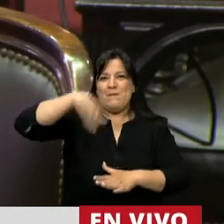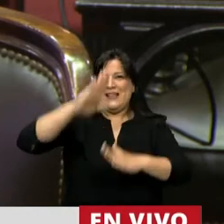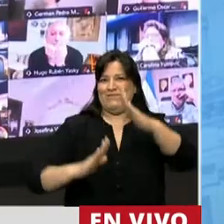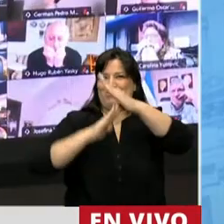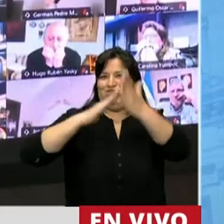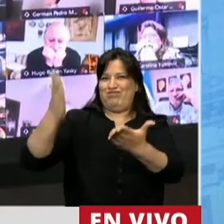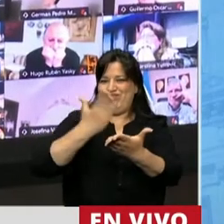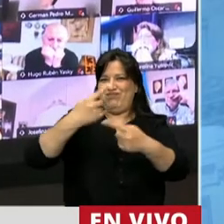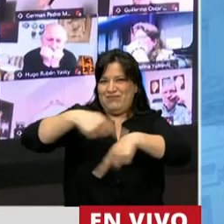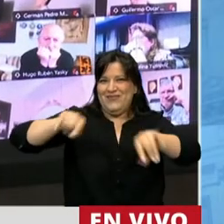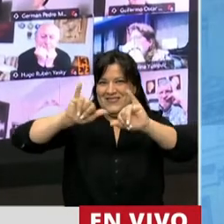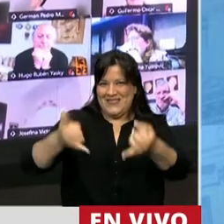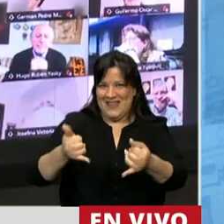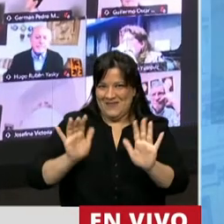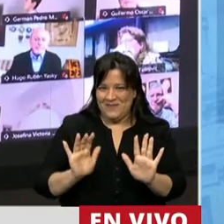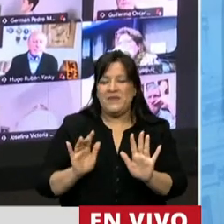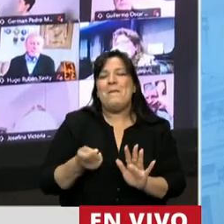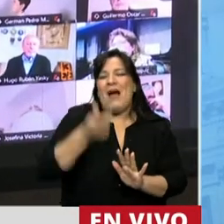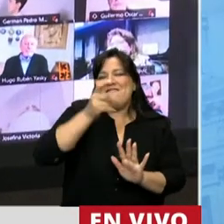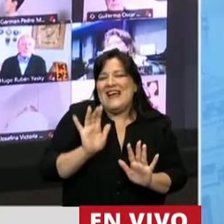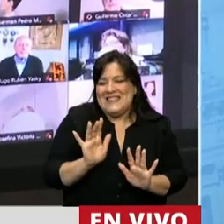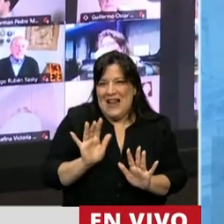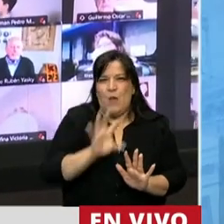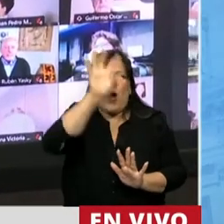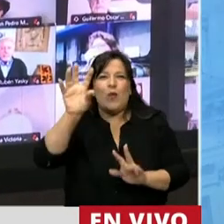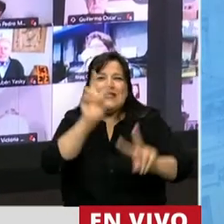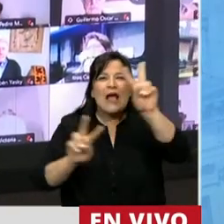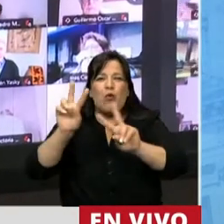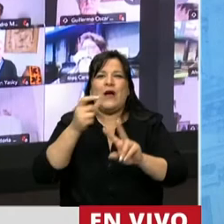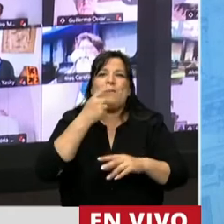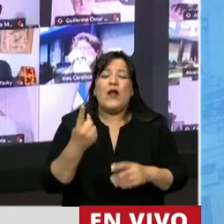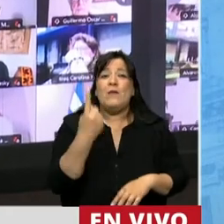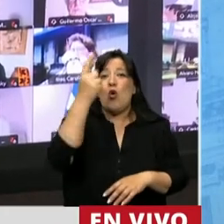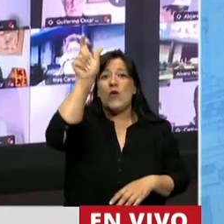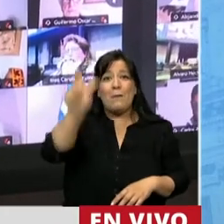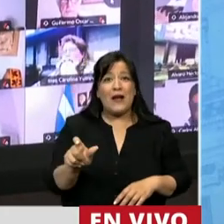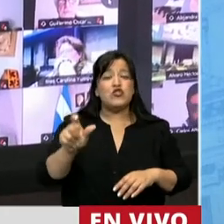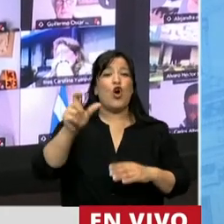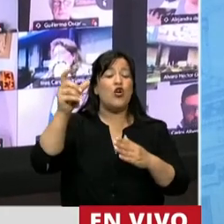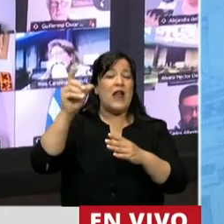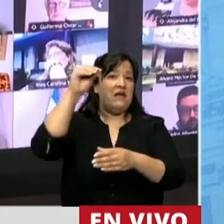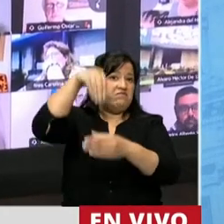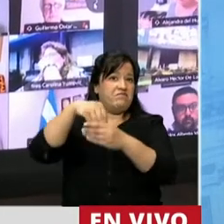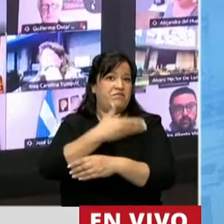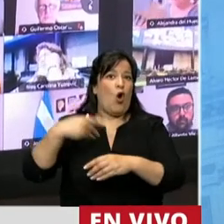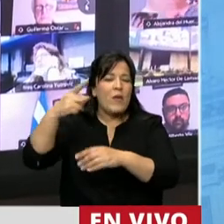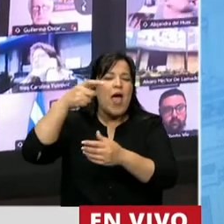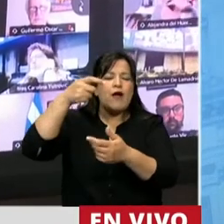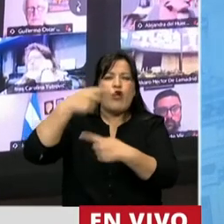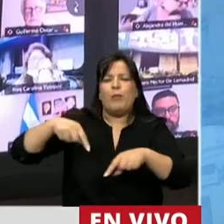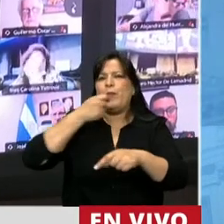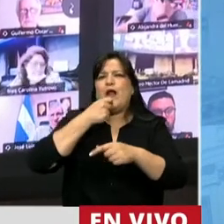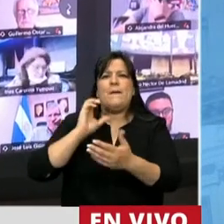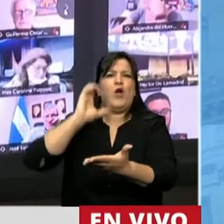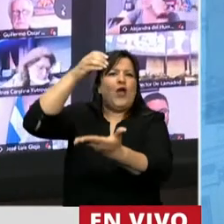se desarrollan, sería mucho más fácil en cada lugar que un funcionario interactúe con el sector privado que por ejemplo invierte en